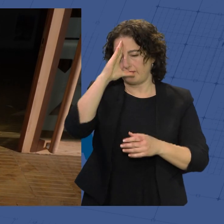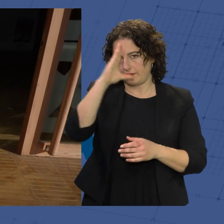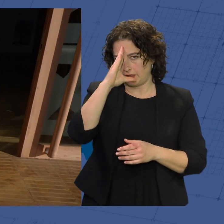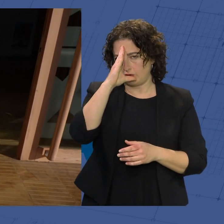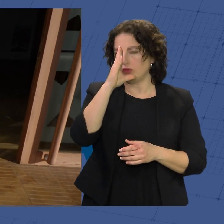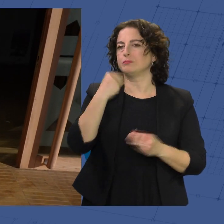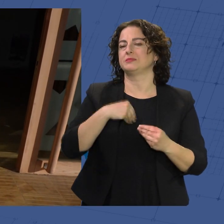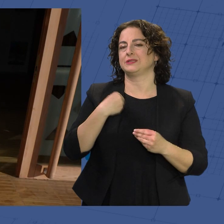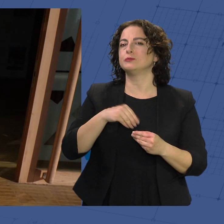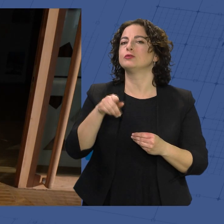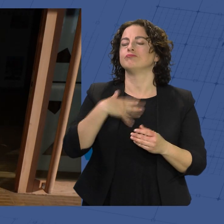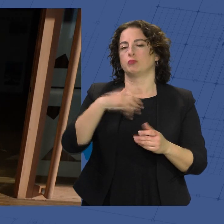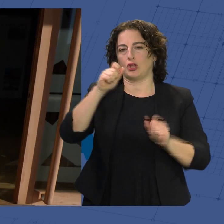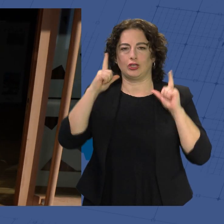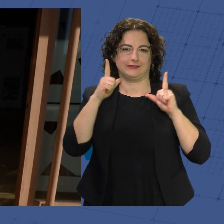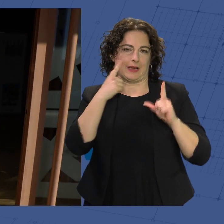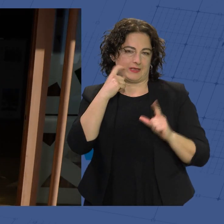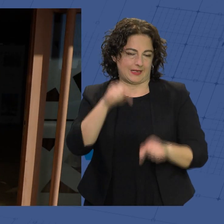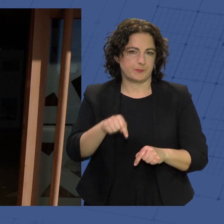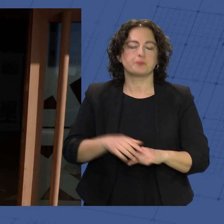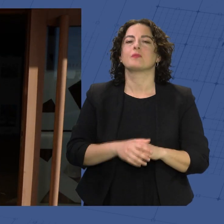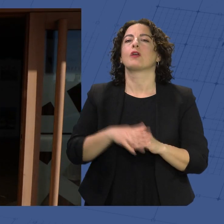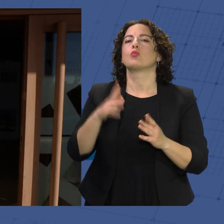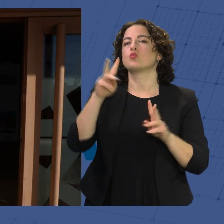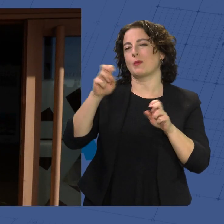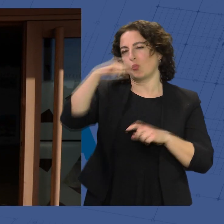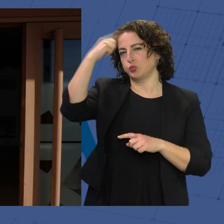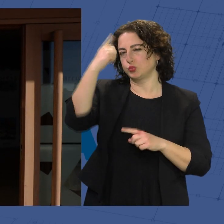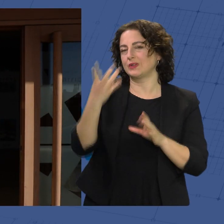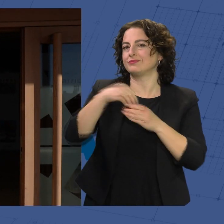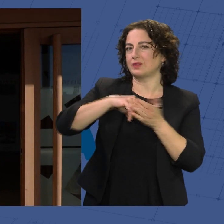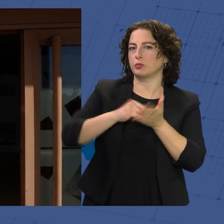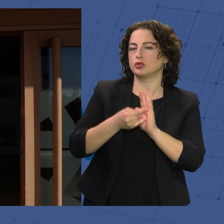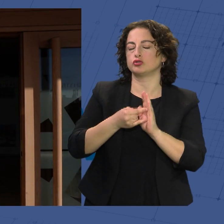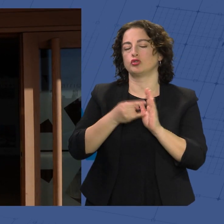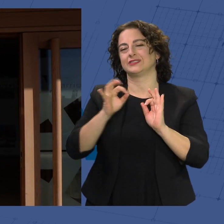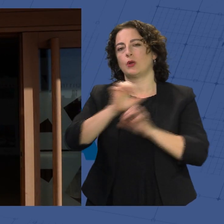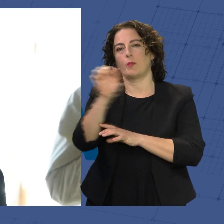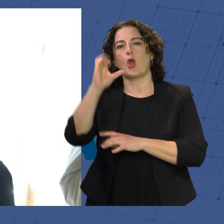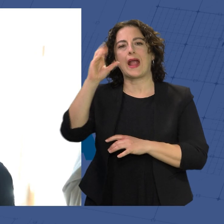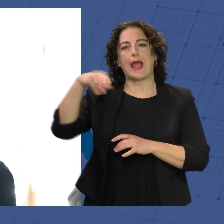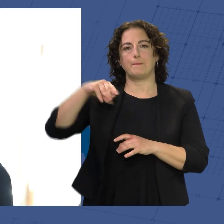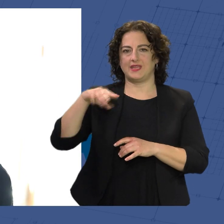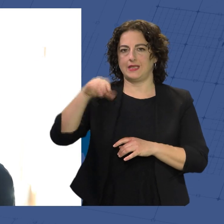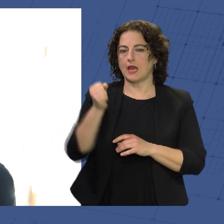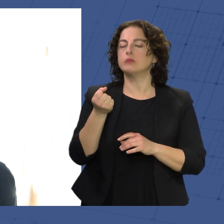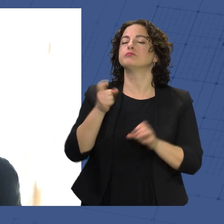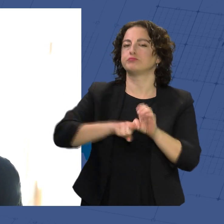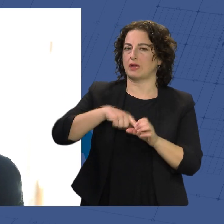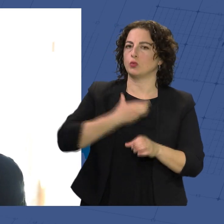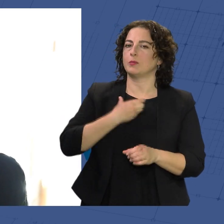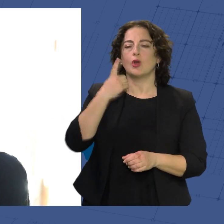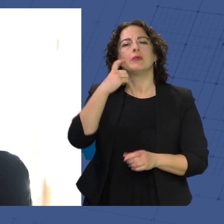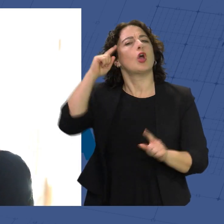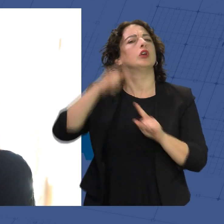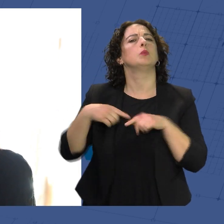el cine almeriense se convierte en protagonista. Una nueva acción cultural perteneciente al proyecto europeo Camina, en el que se encuentra inmerso el Ayuntamiento de Almería, cuyo